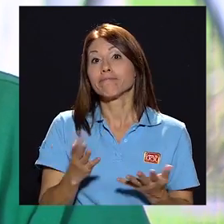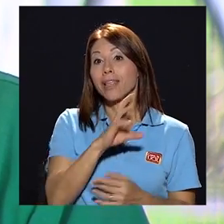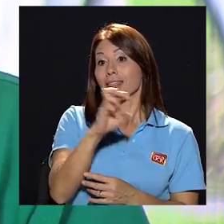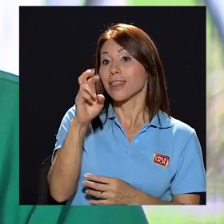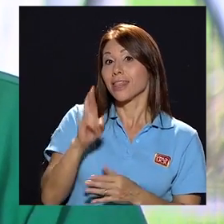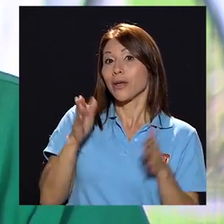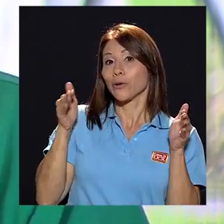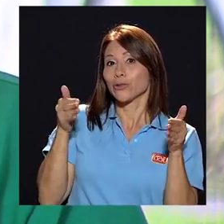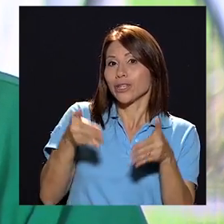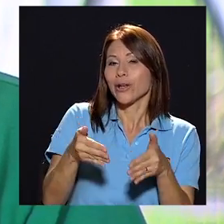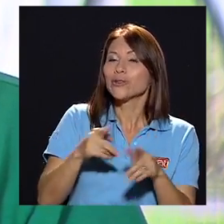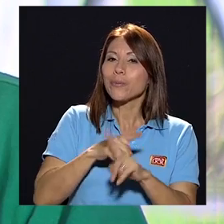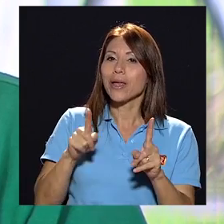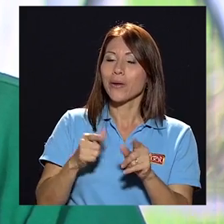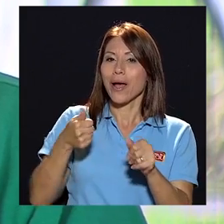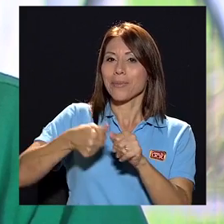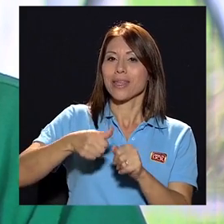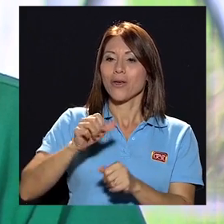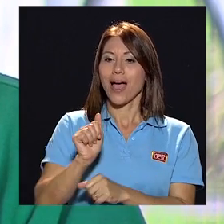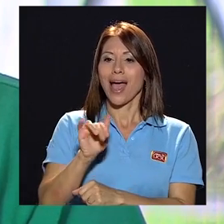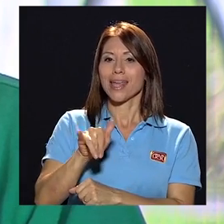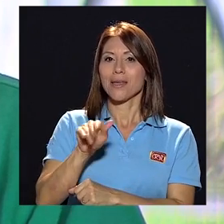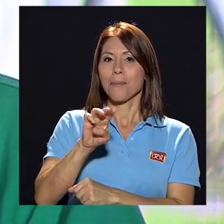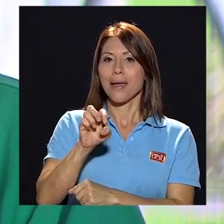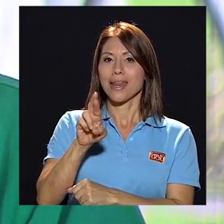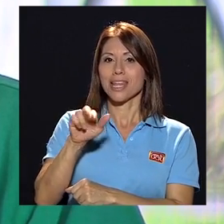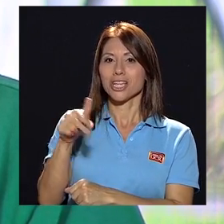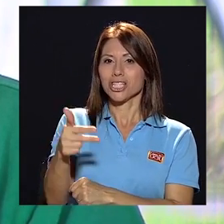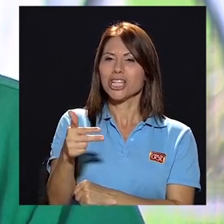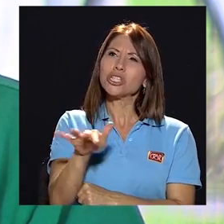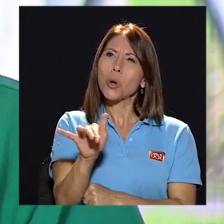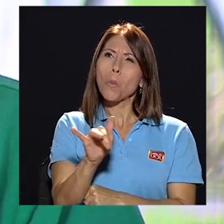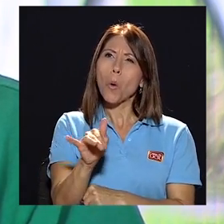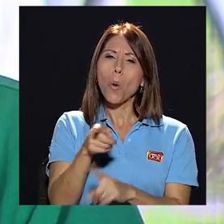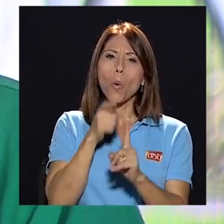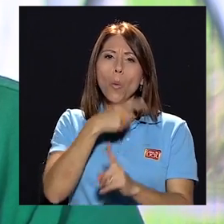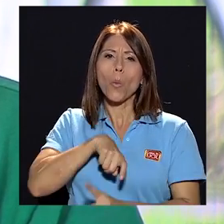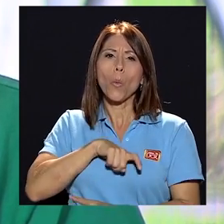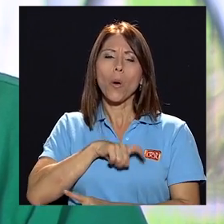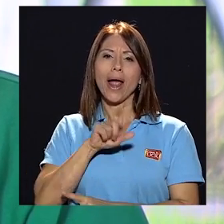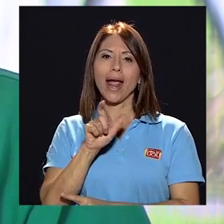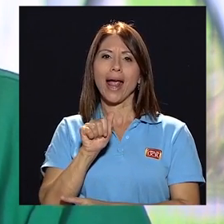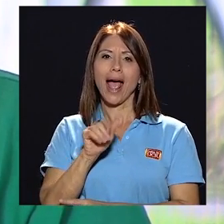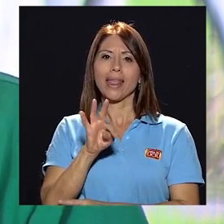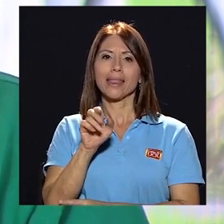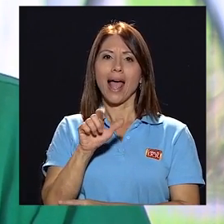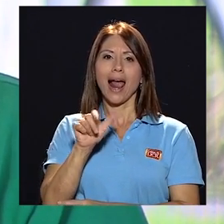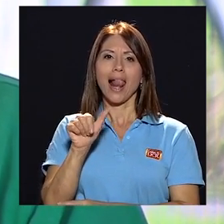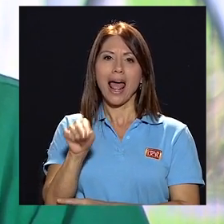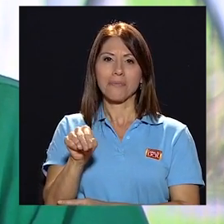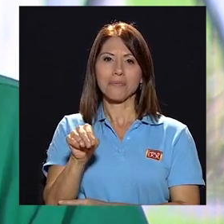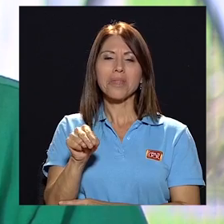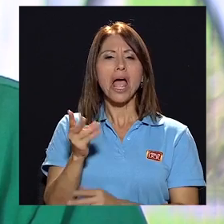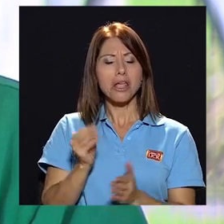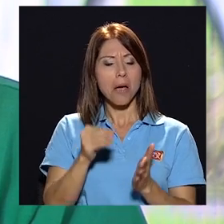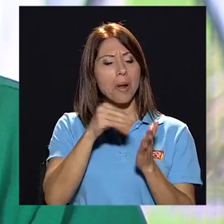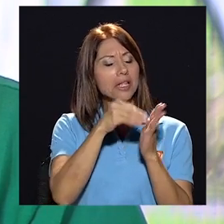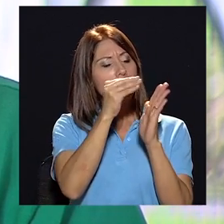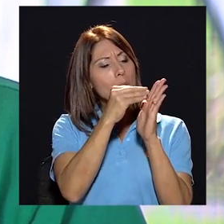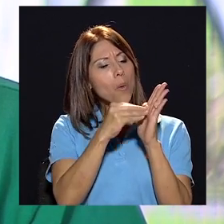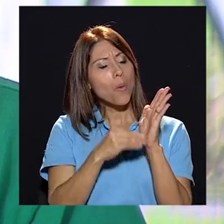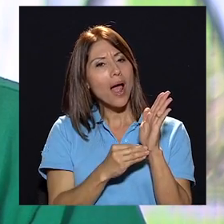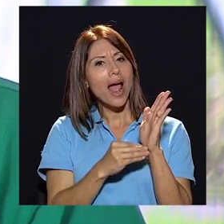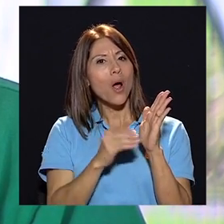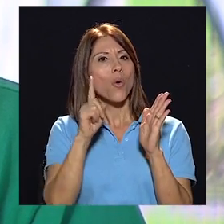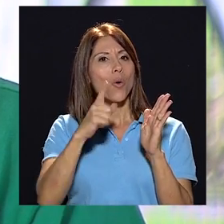Son ticos ticos, sin embargo sé que la Aymerich sale por allá, viene siendo algo así catalán. Por allá aparecen unos registros de un